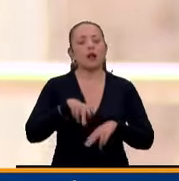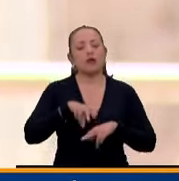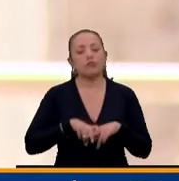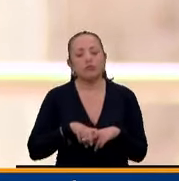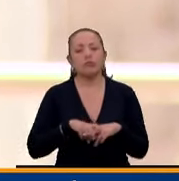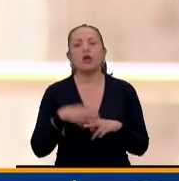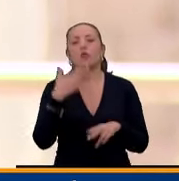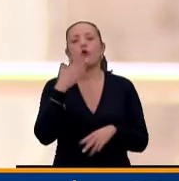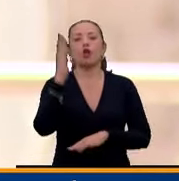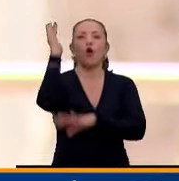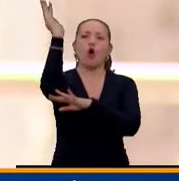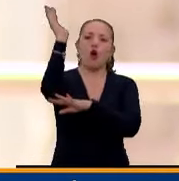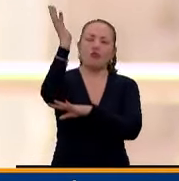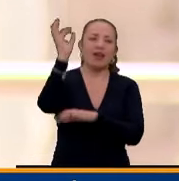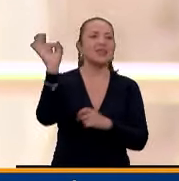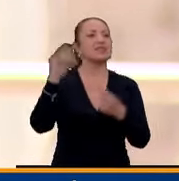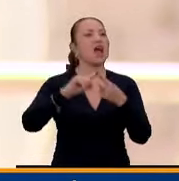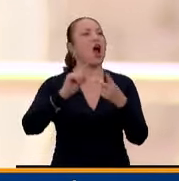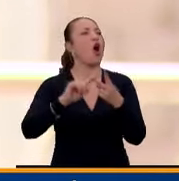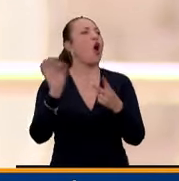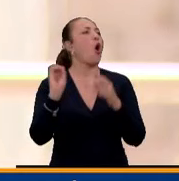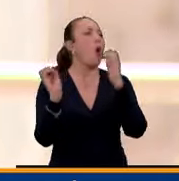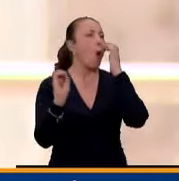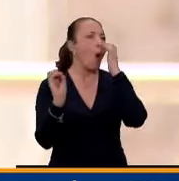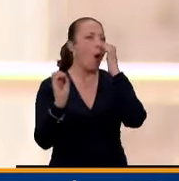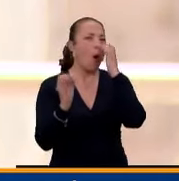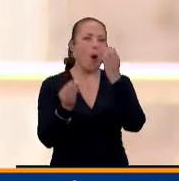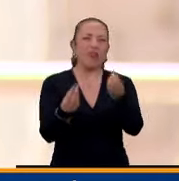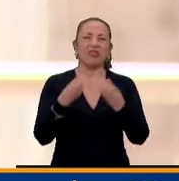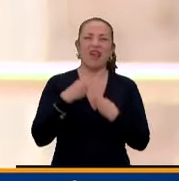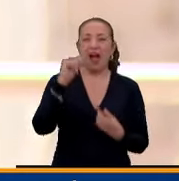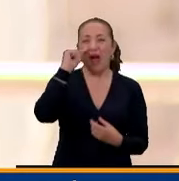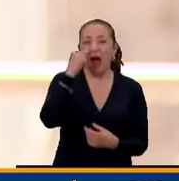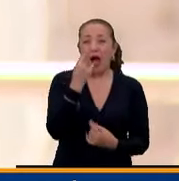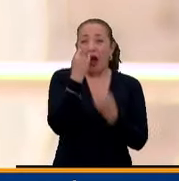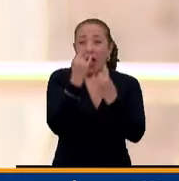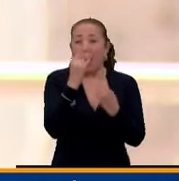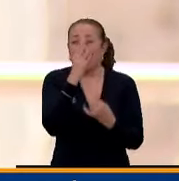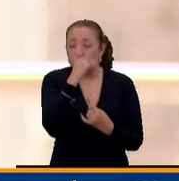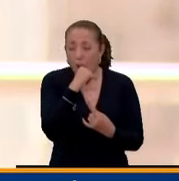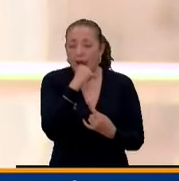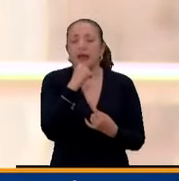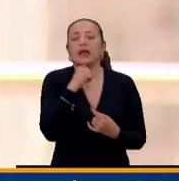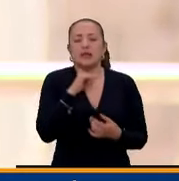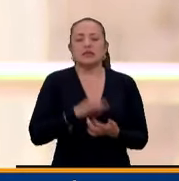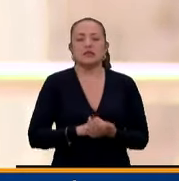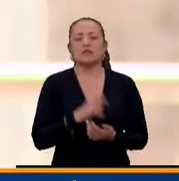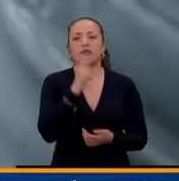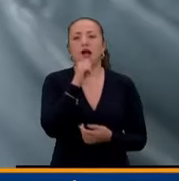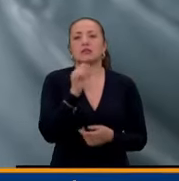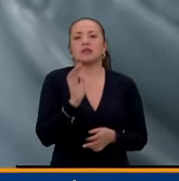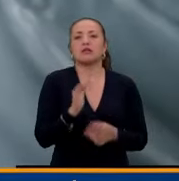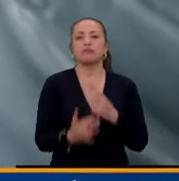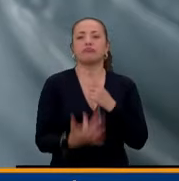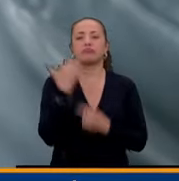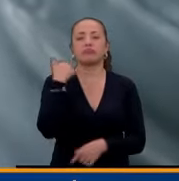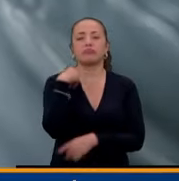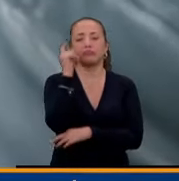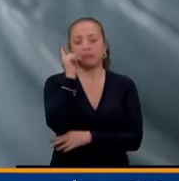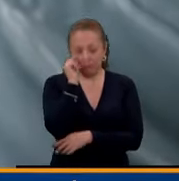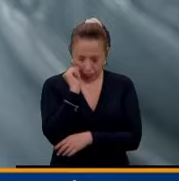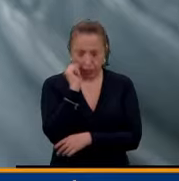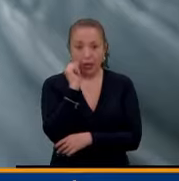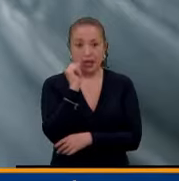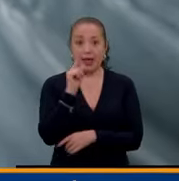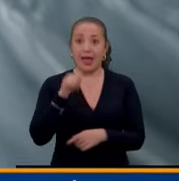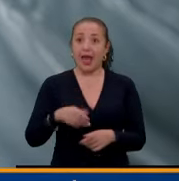en una conferencia o en una cosa que te aburre o que no te llama la atención, tienes gran facilidad de quedarte dormido. Aunque no hay cura para